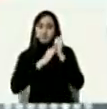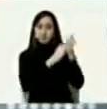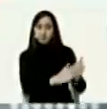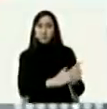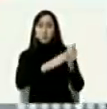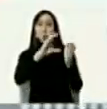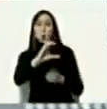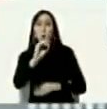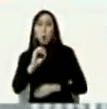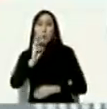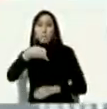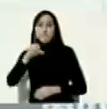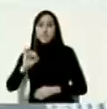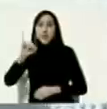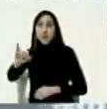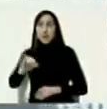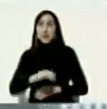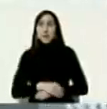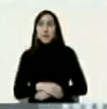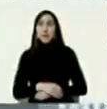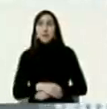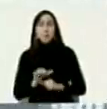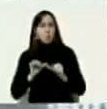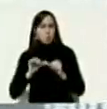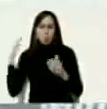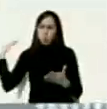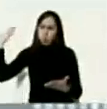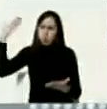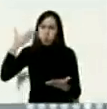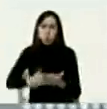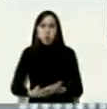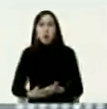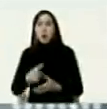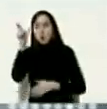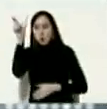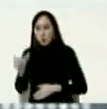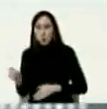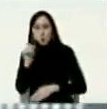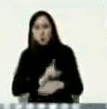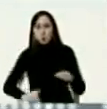muy curtido de largos años doctor Guillermo Abeledo